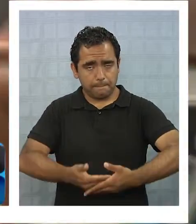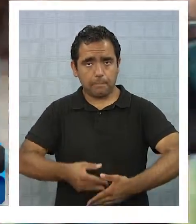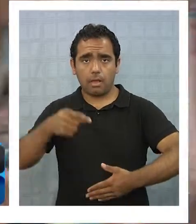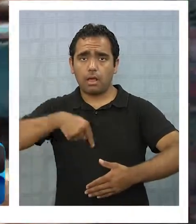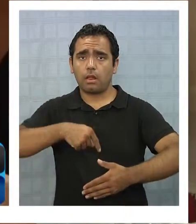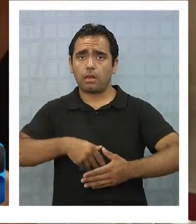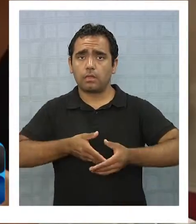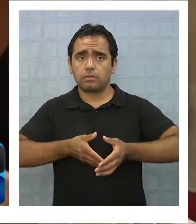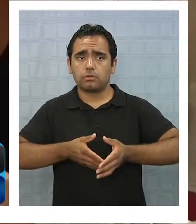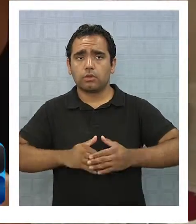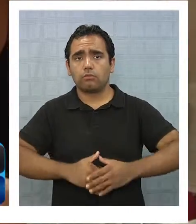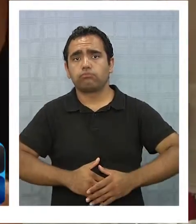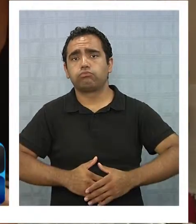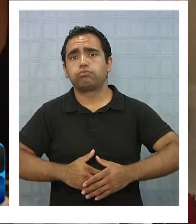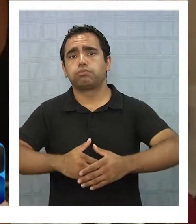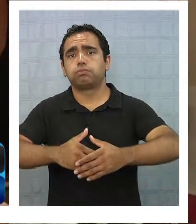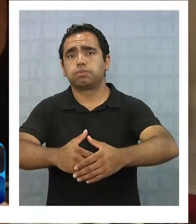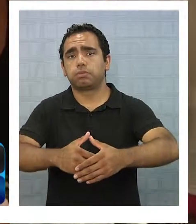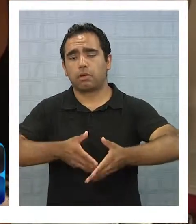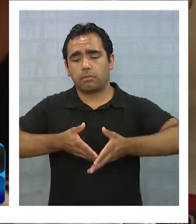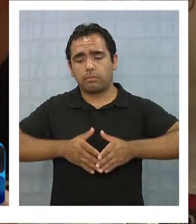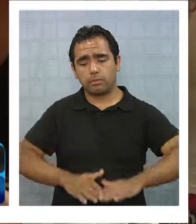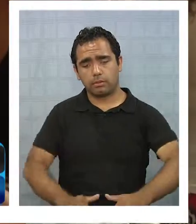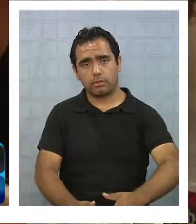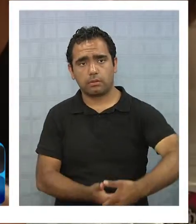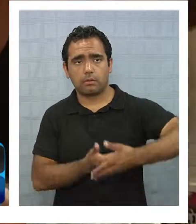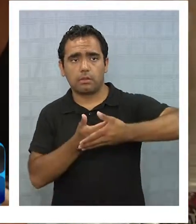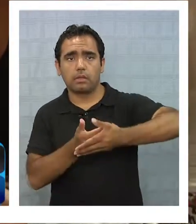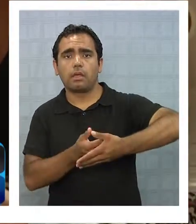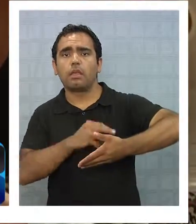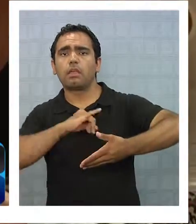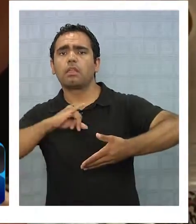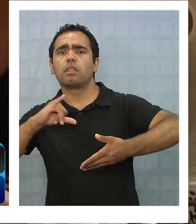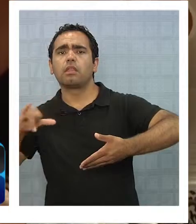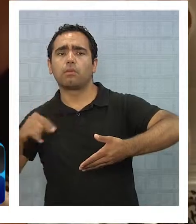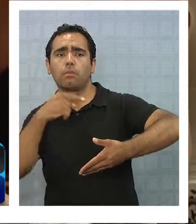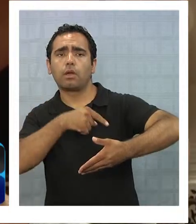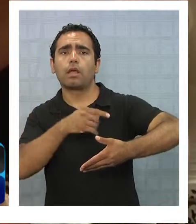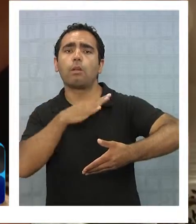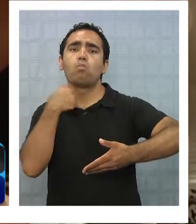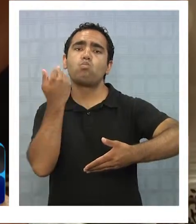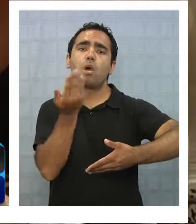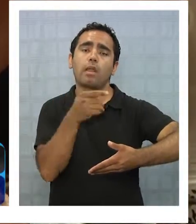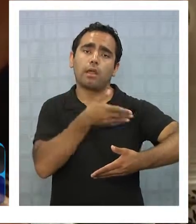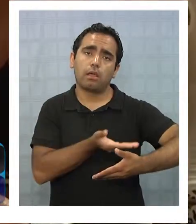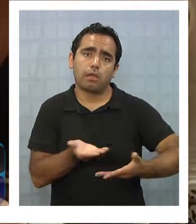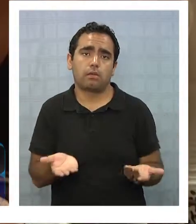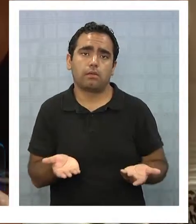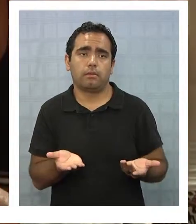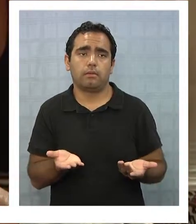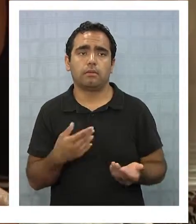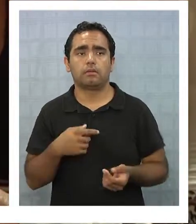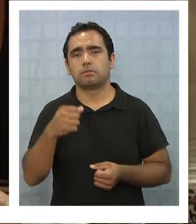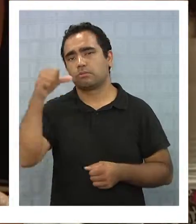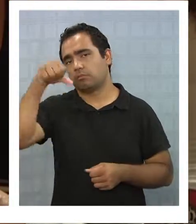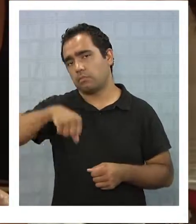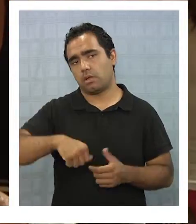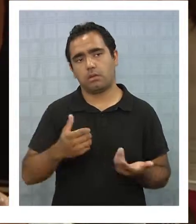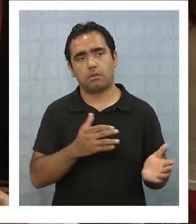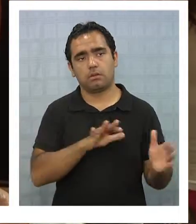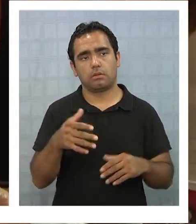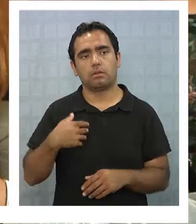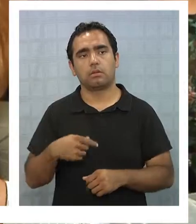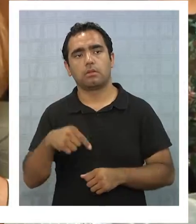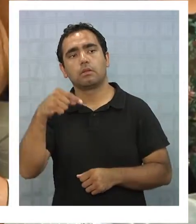embarazo llegue a término y después tu bebé se tenga que morir. Entonces, para mí eso es como